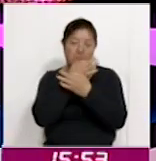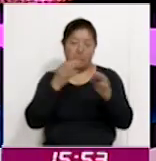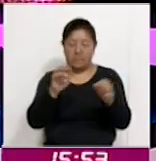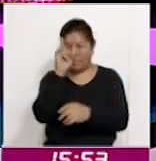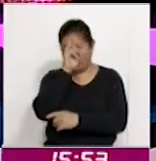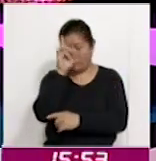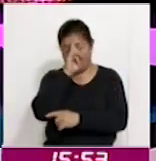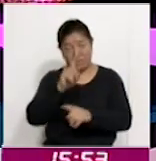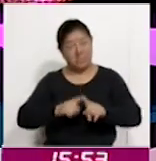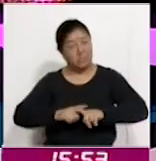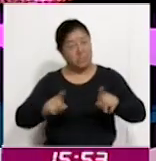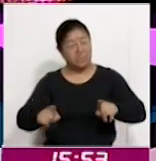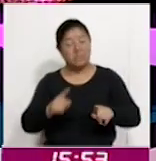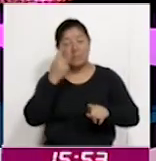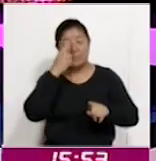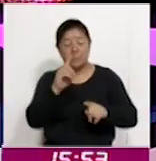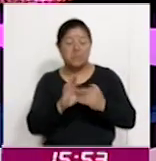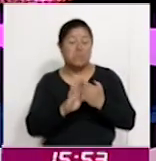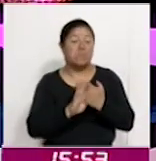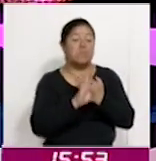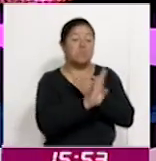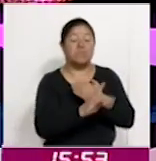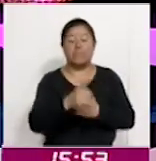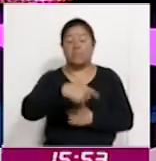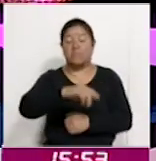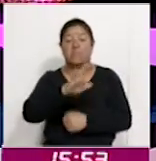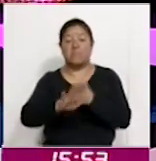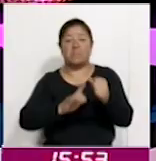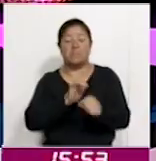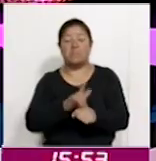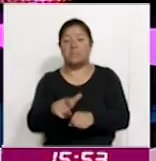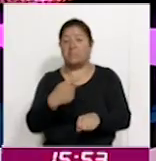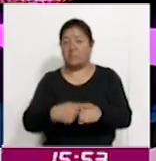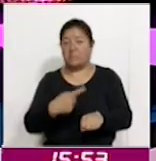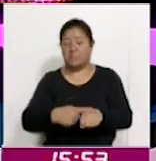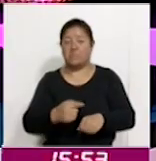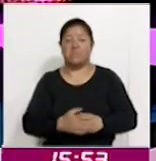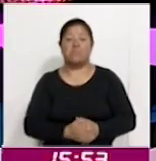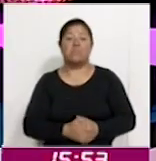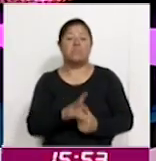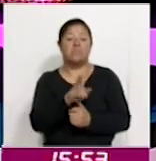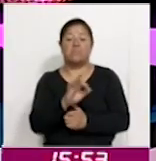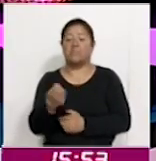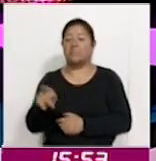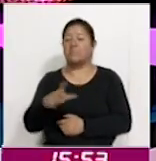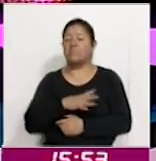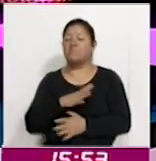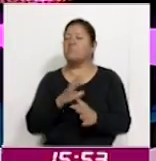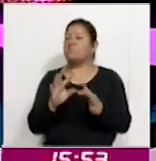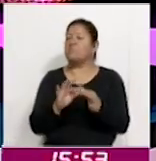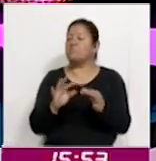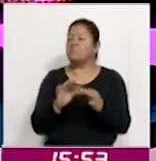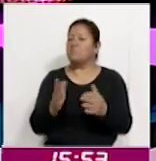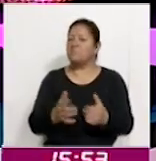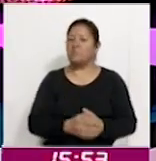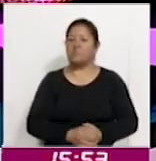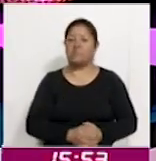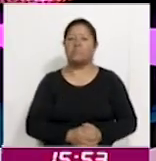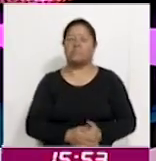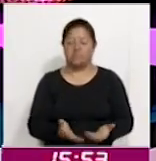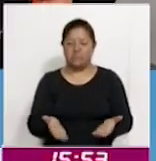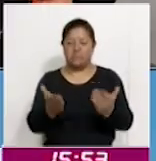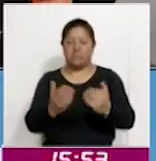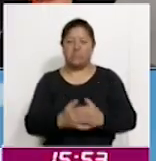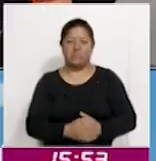recomendaciones para evitar que los animales de compañía se enfermen. Victoria Flores nos tiene los detalles. Victoria, adelante.